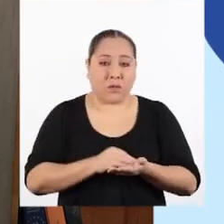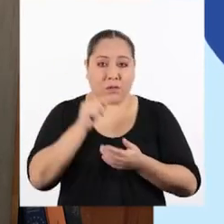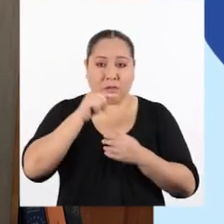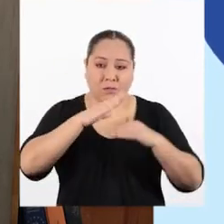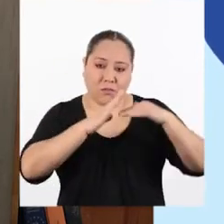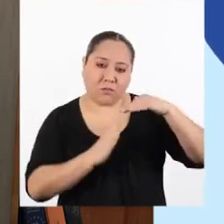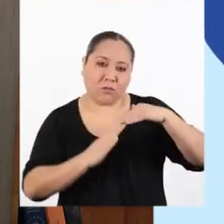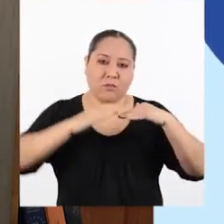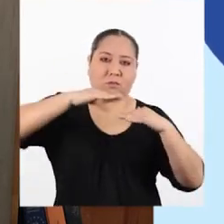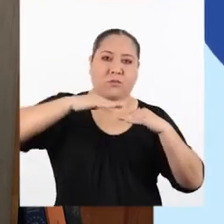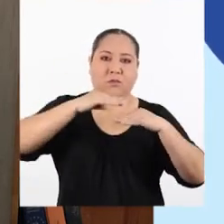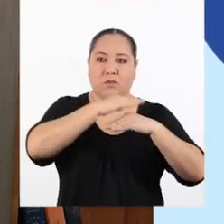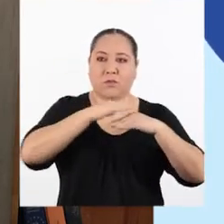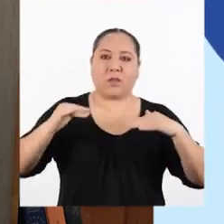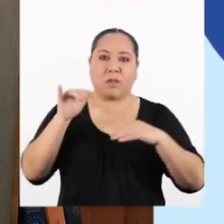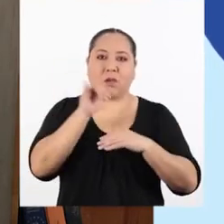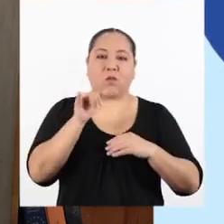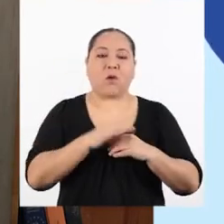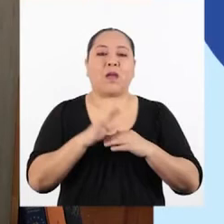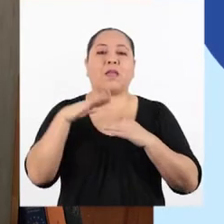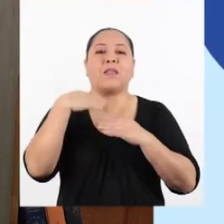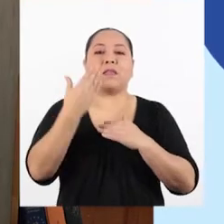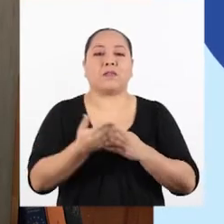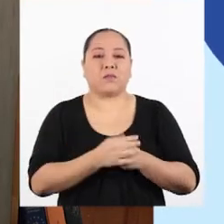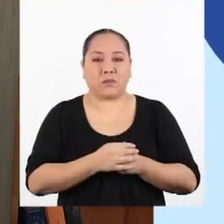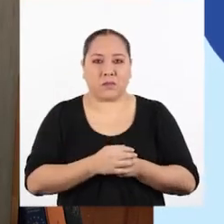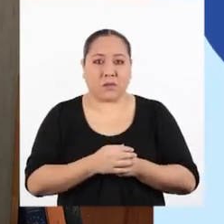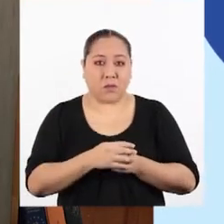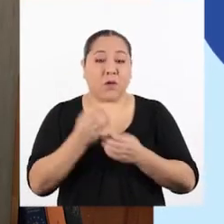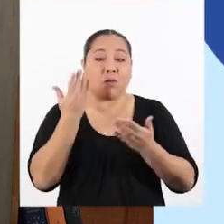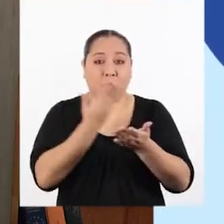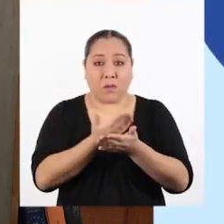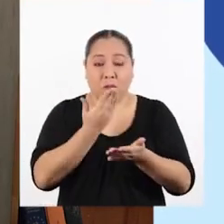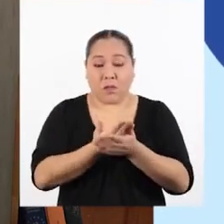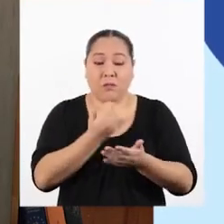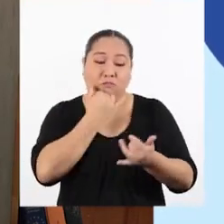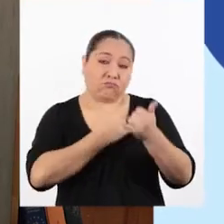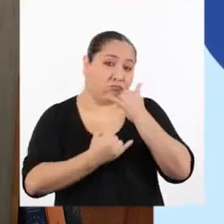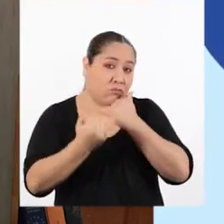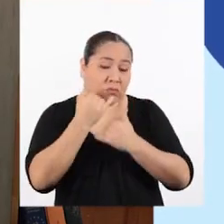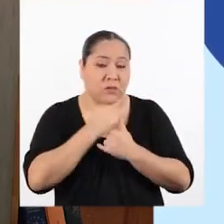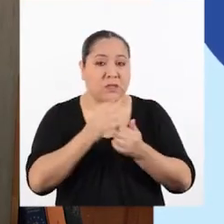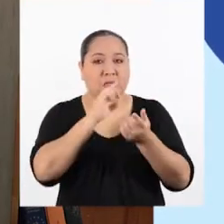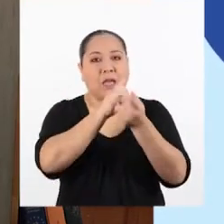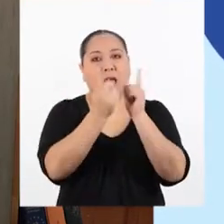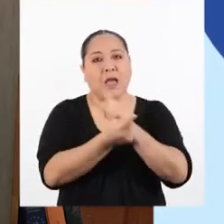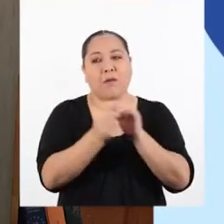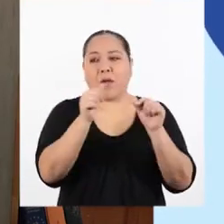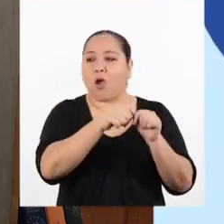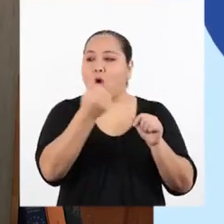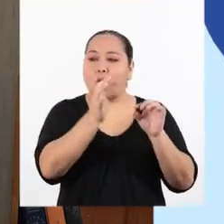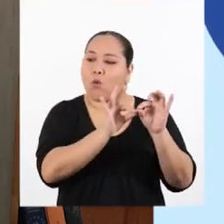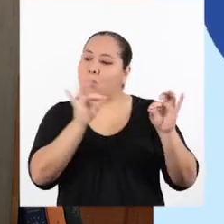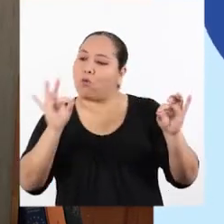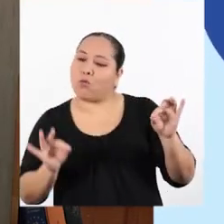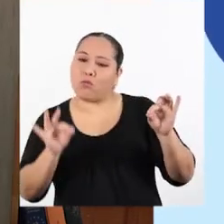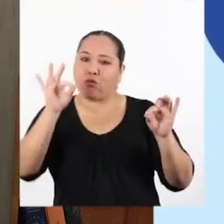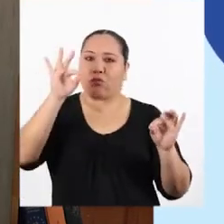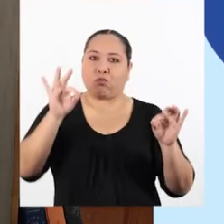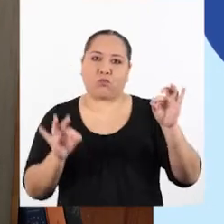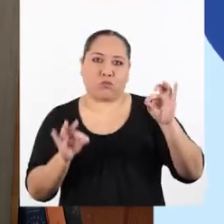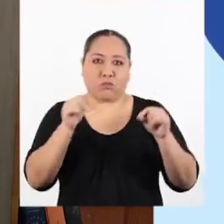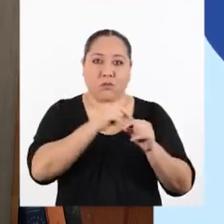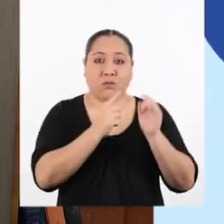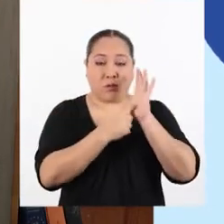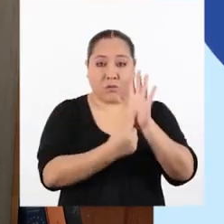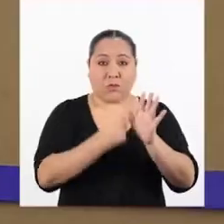posición de equilibrio y luego, a modo de prueba y error, se cambia a otra posición como se